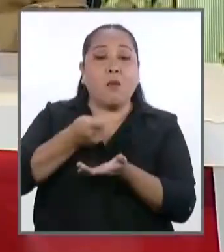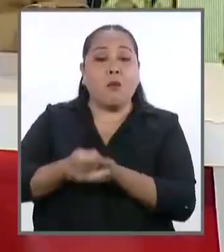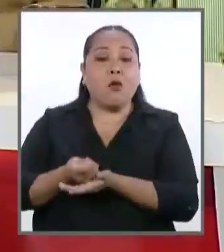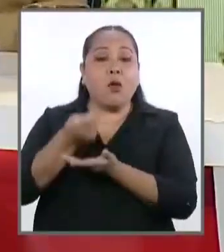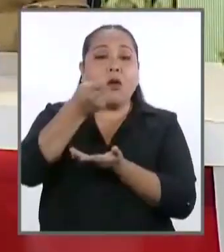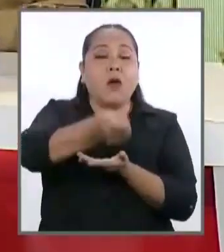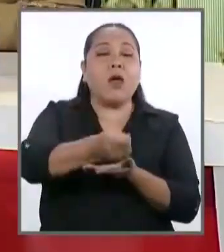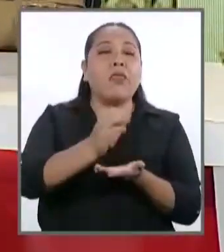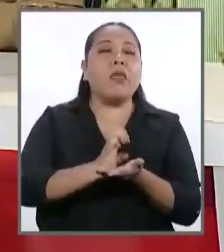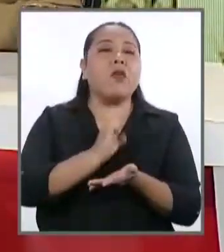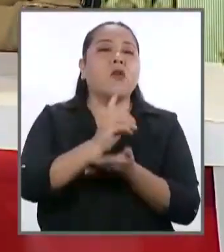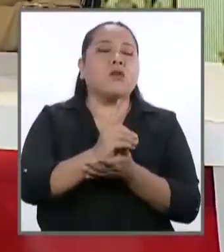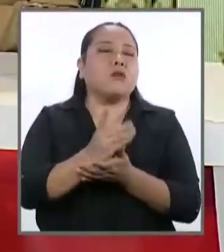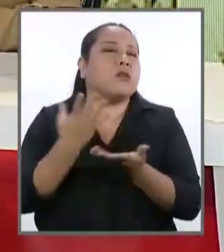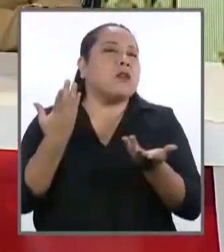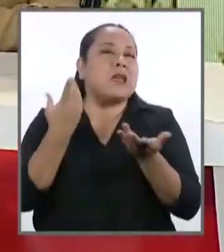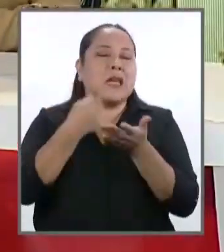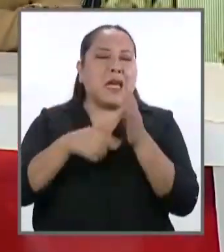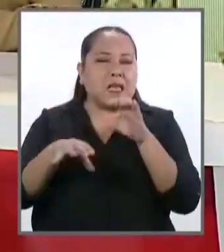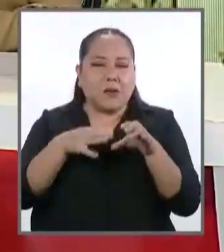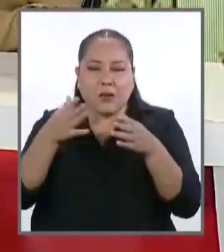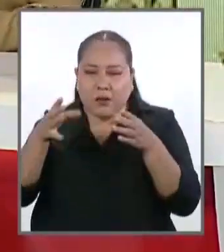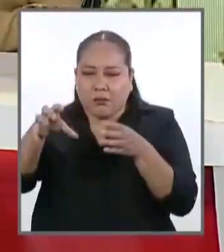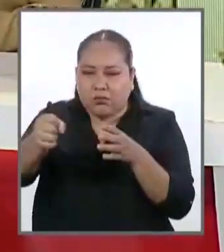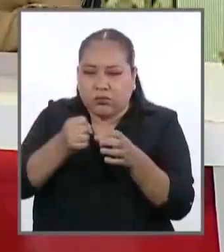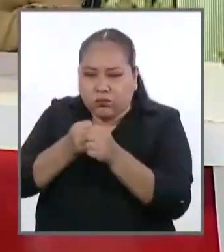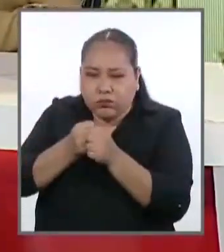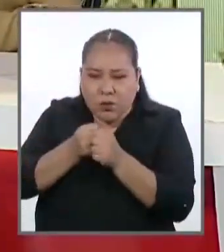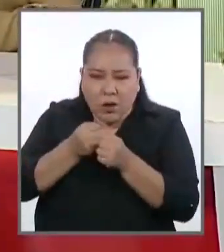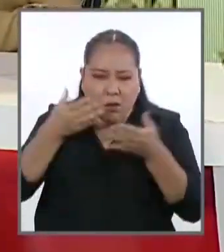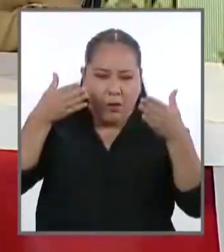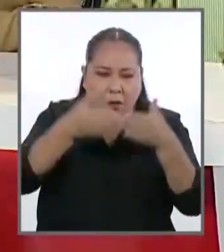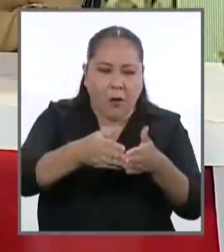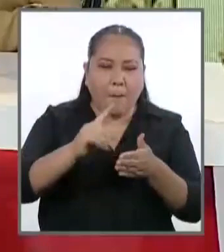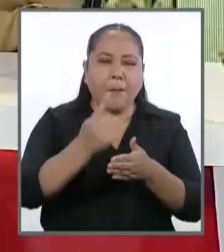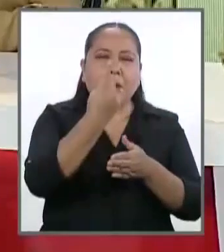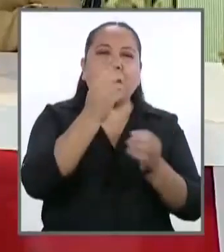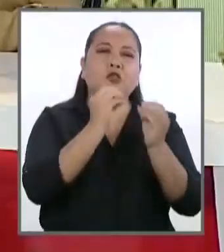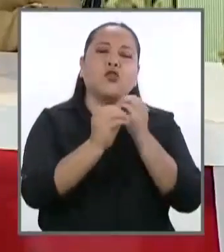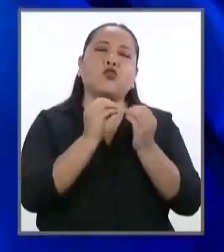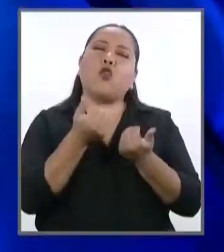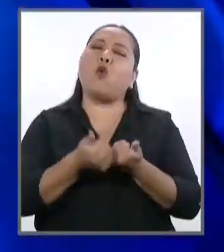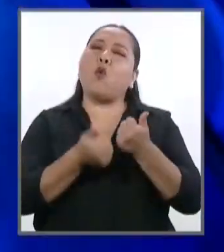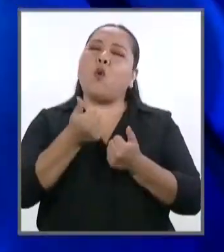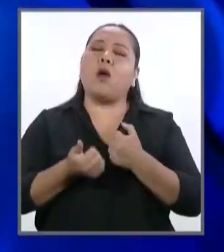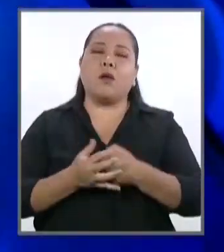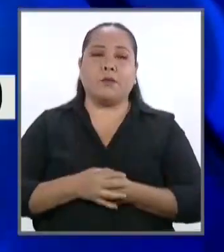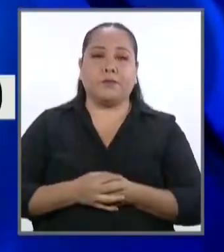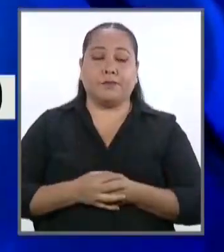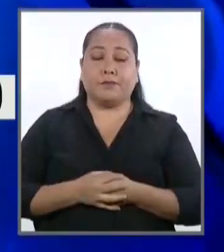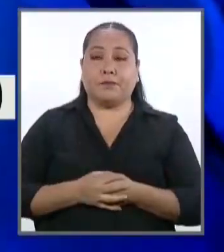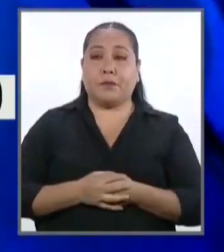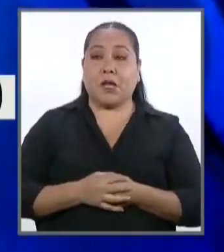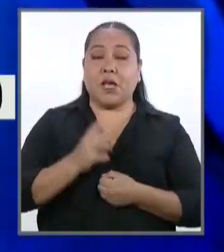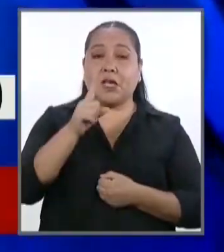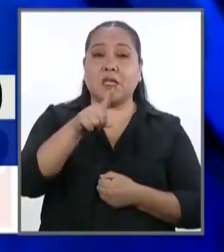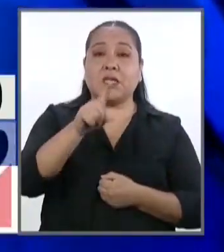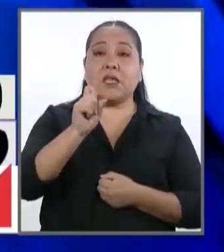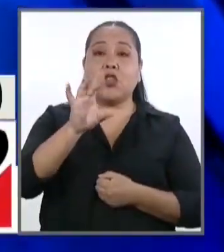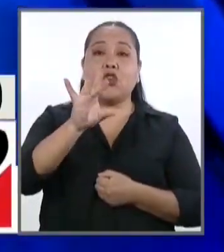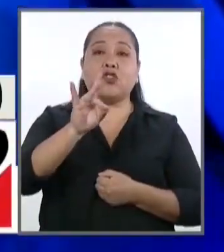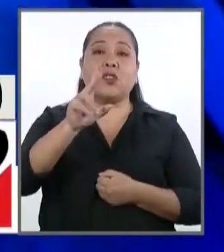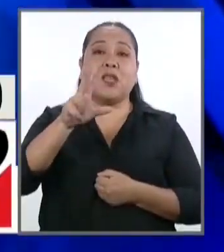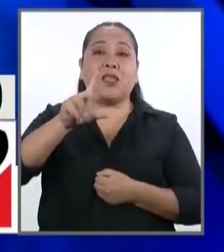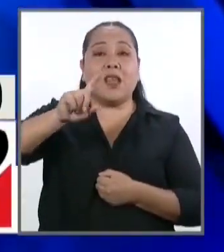educación? ¿Y qué es lo que se debe priorizar desde el primer momento? Bueno, tenemos 183